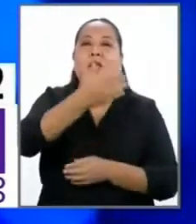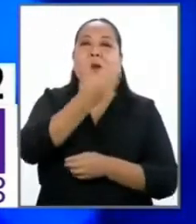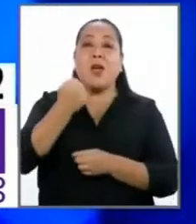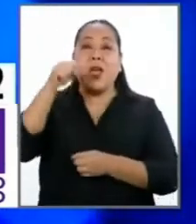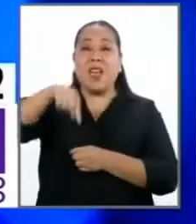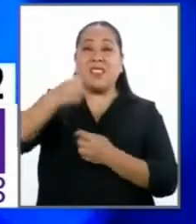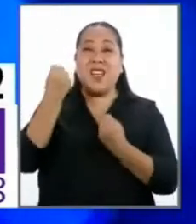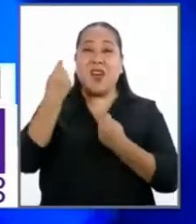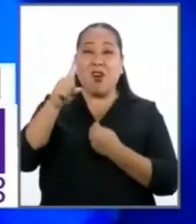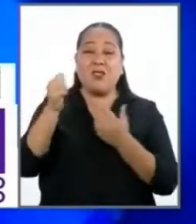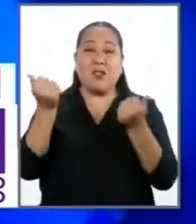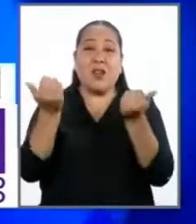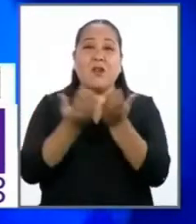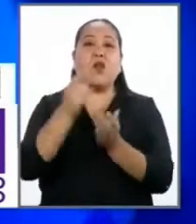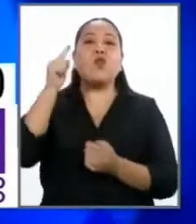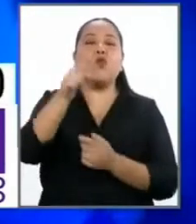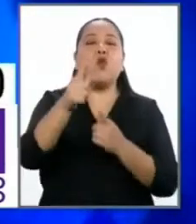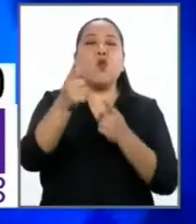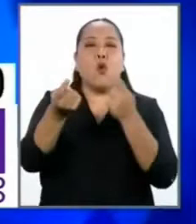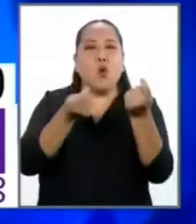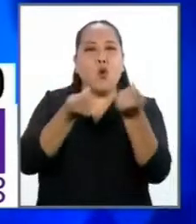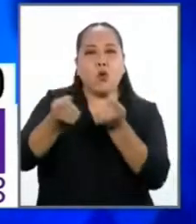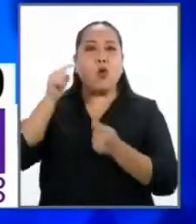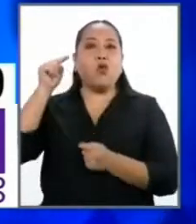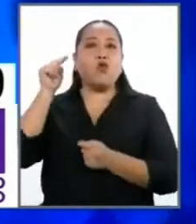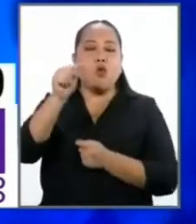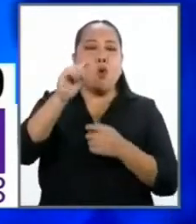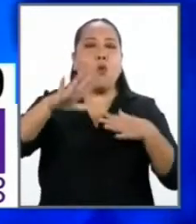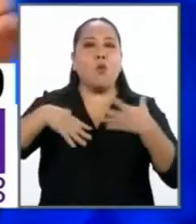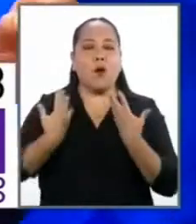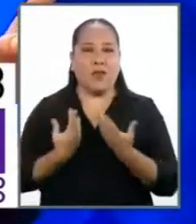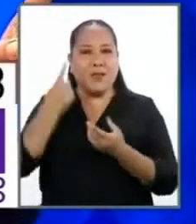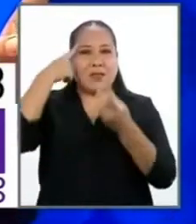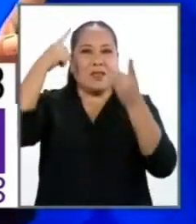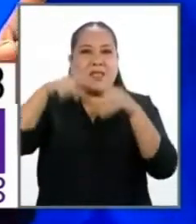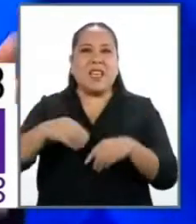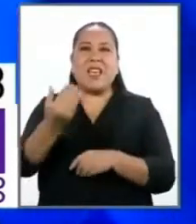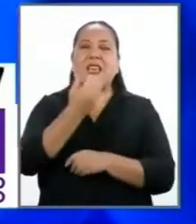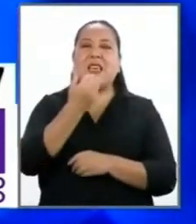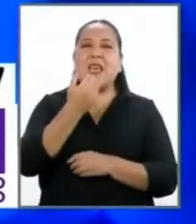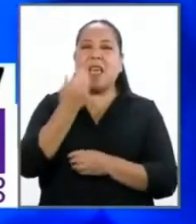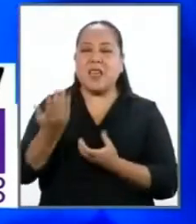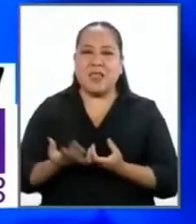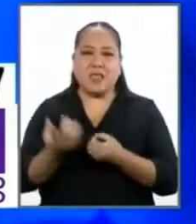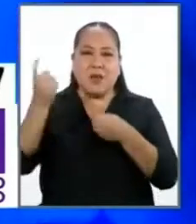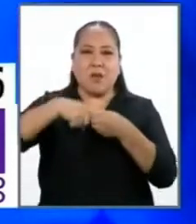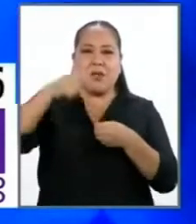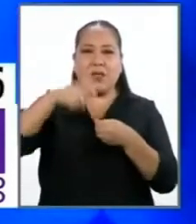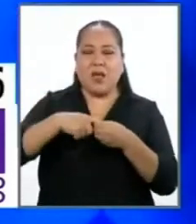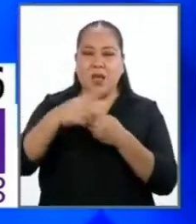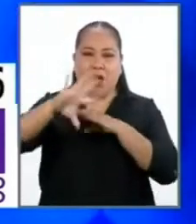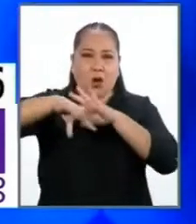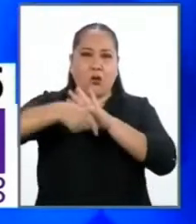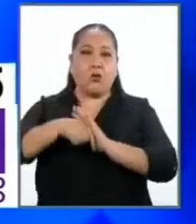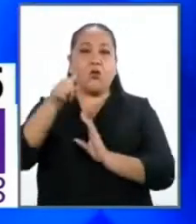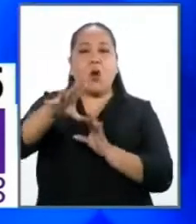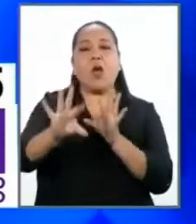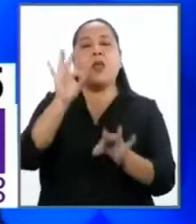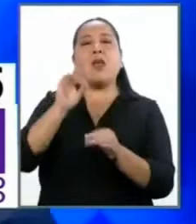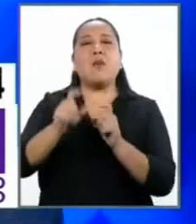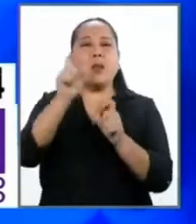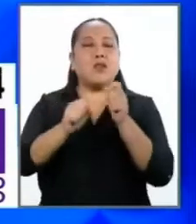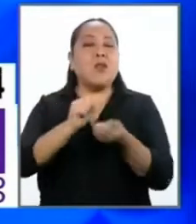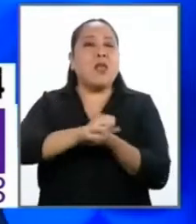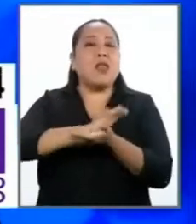Este 11 de abril tú tienes el control. Tú puedes decidir quiénes están involucrados en corrupción y quiénes no. Y votar por la gente